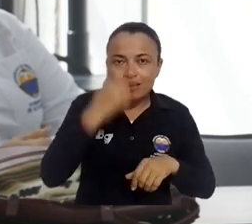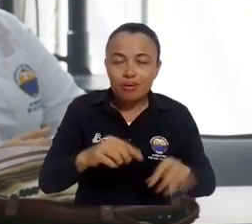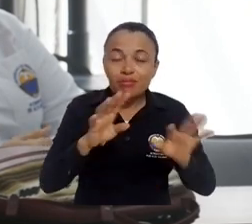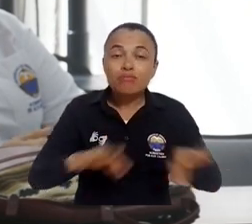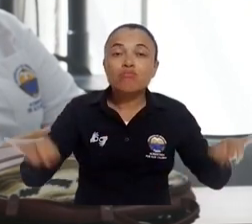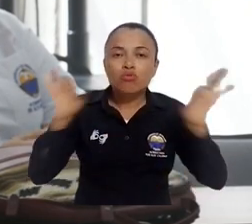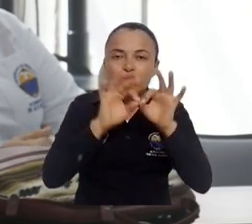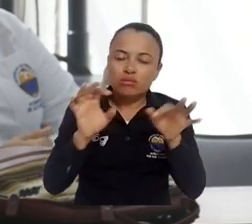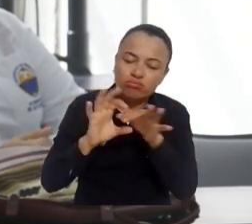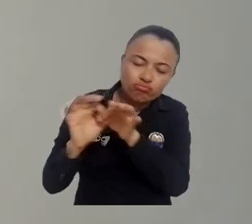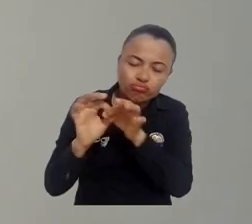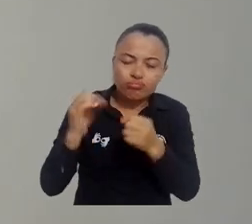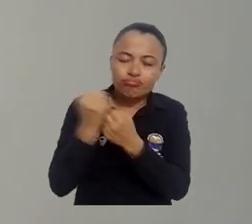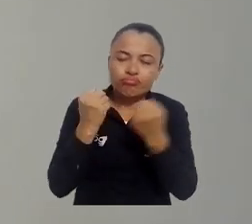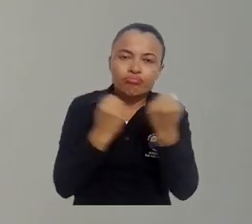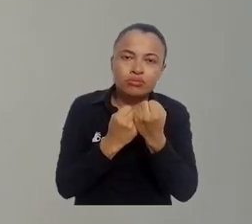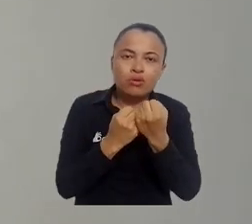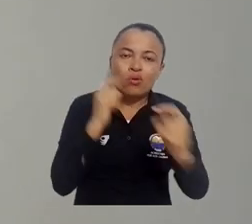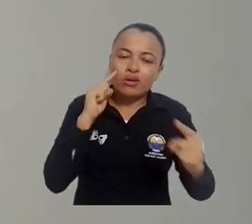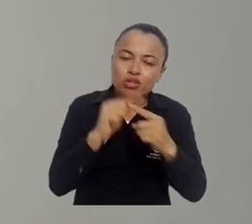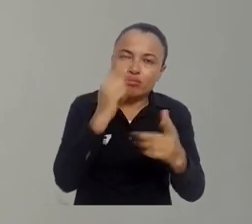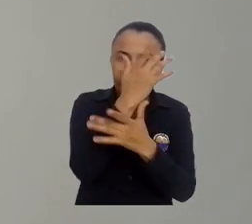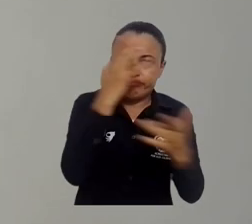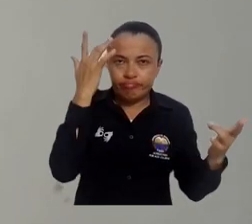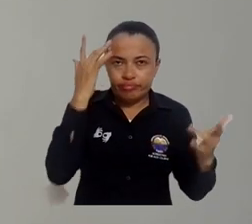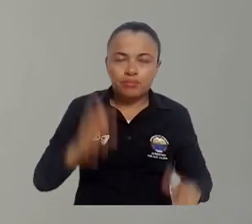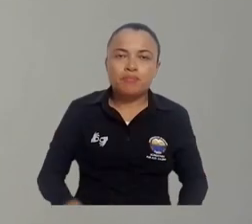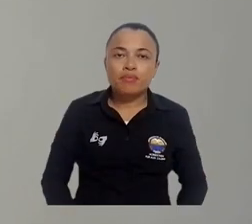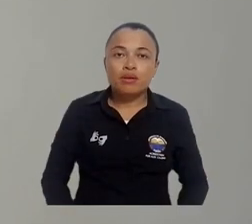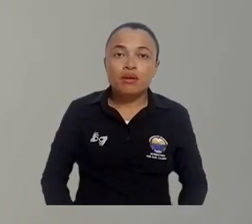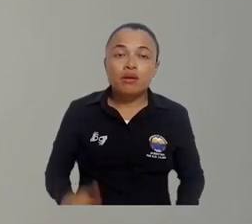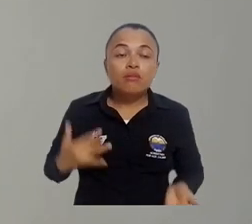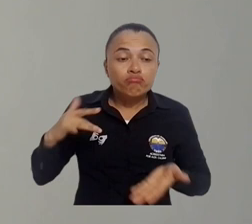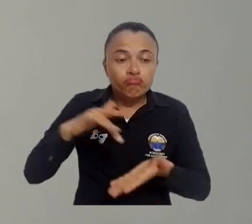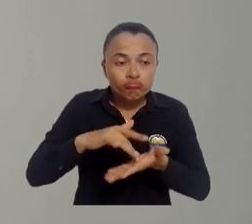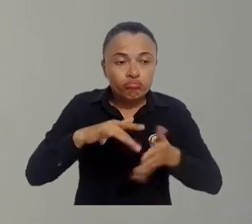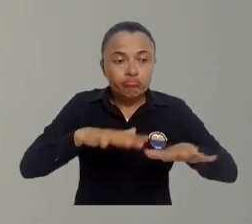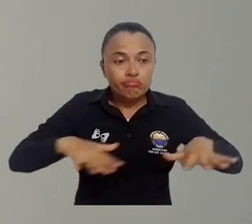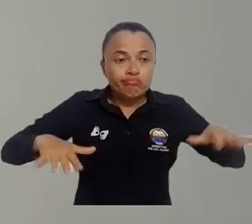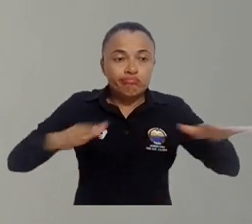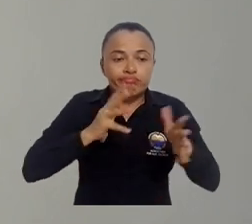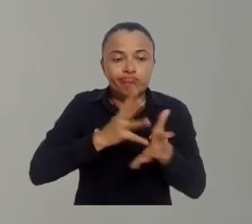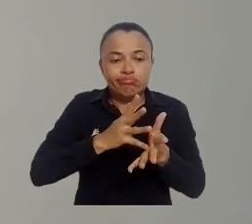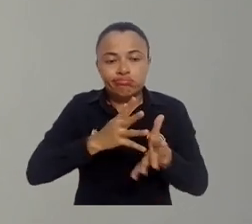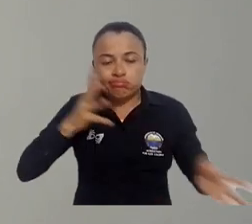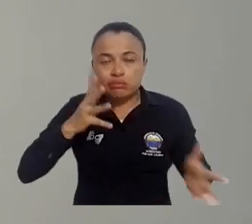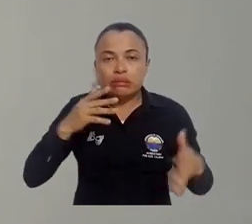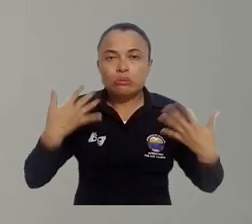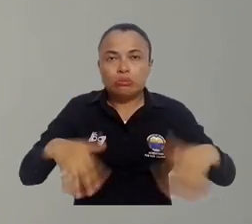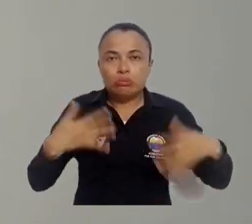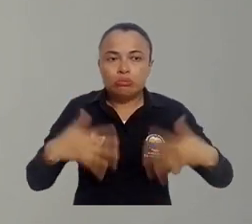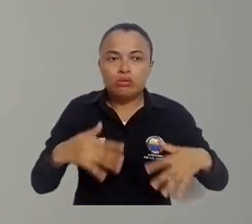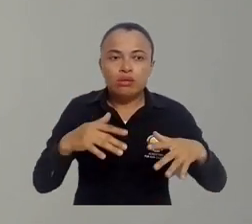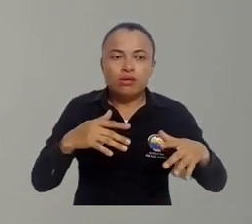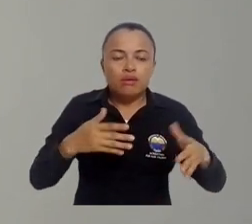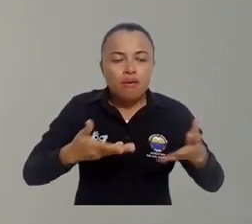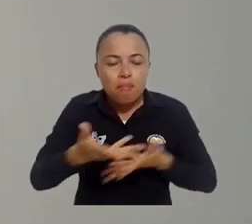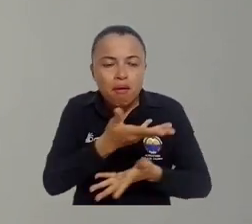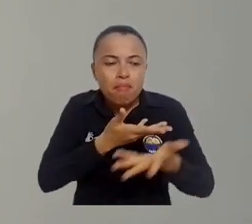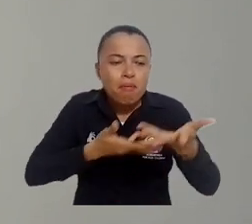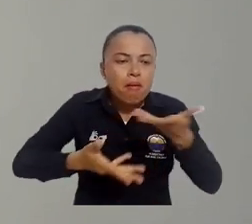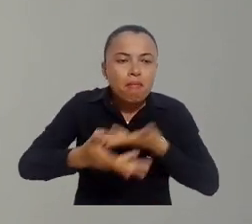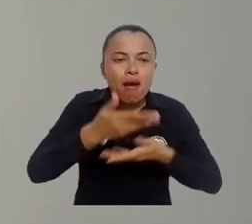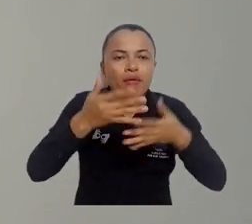trabajar en pro del bienestar. Bueno, realmente me parece un espacio muy enriquecedor, ya que es un momento para nosotros